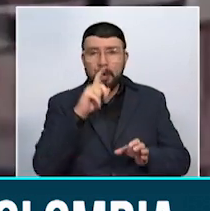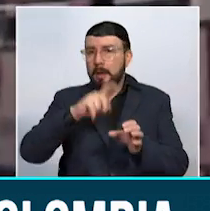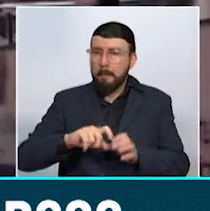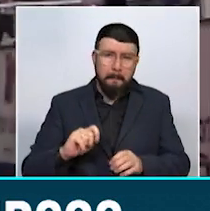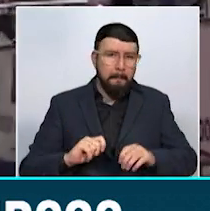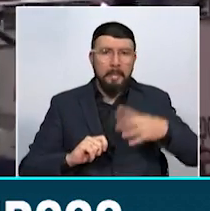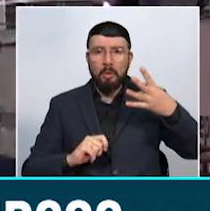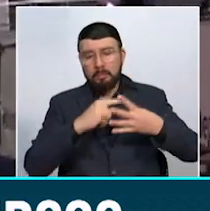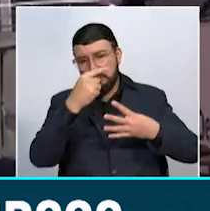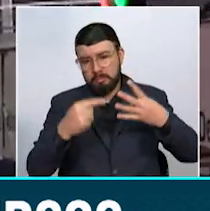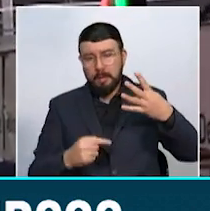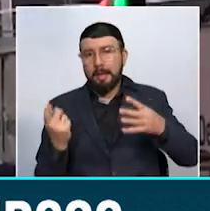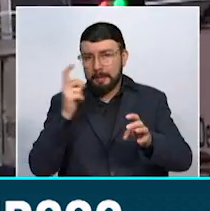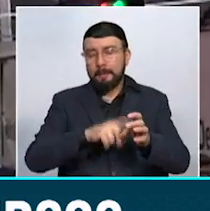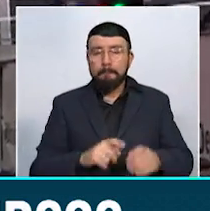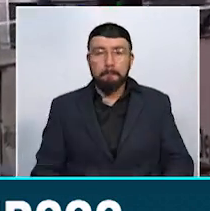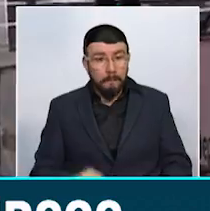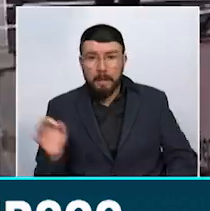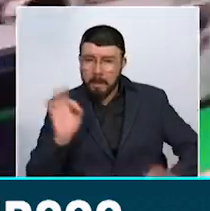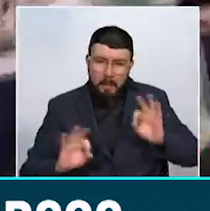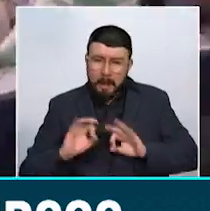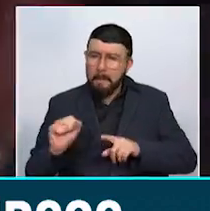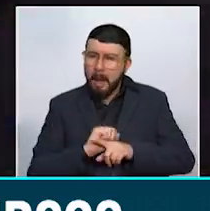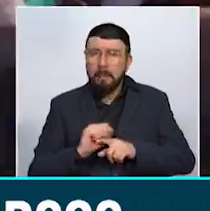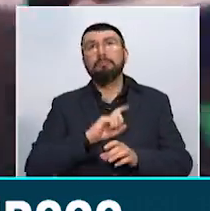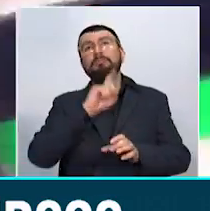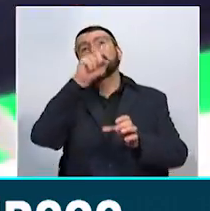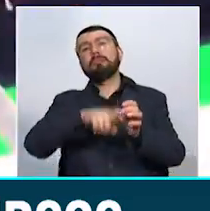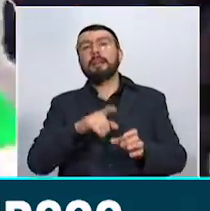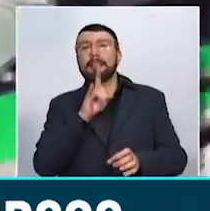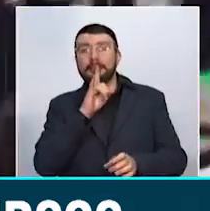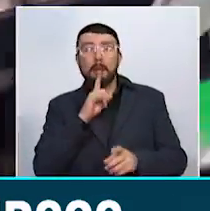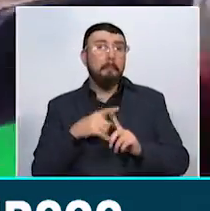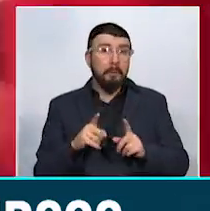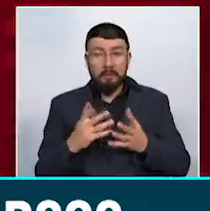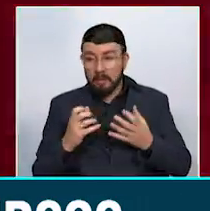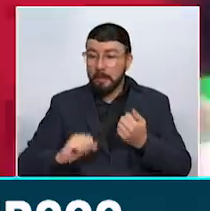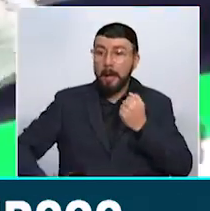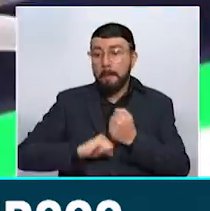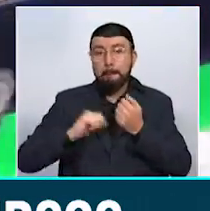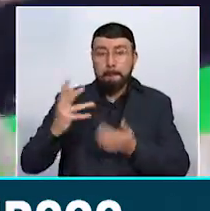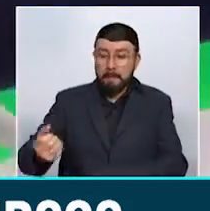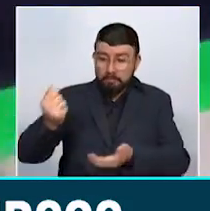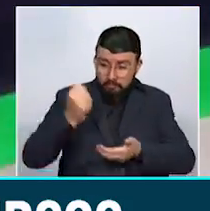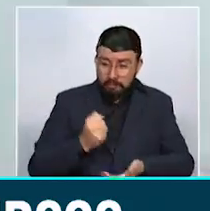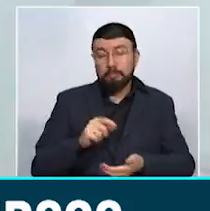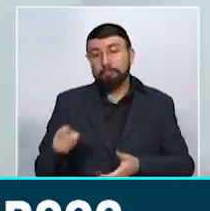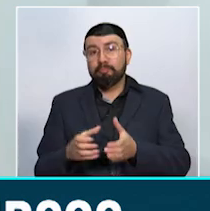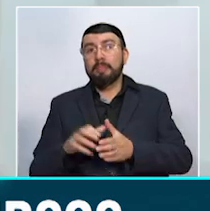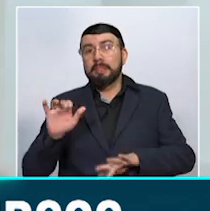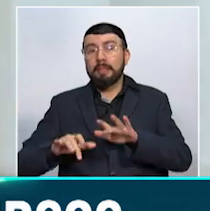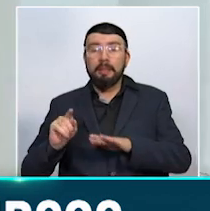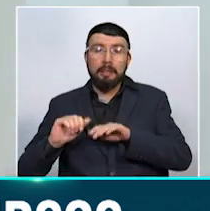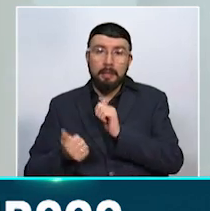cuatro. La preparación de los deportistas continuarán los Estados Unidos, sin embargo, esperan tener más apoyo económico por parte de la Secretaría de